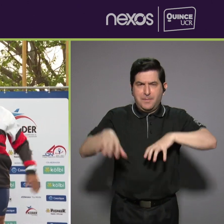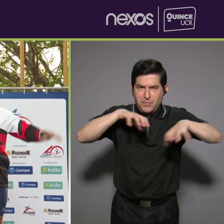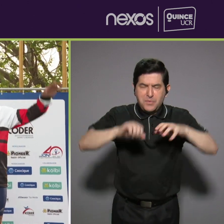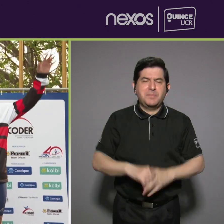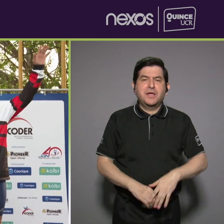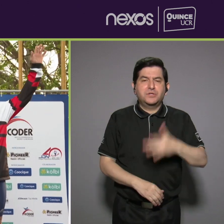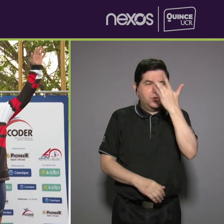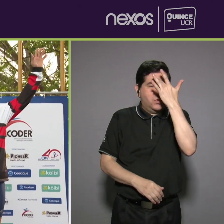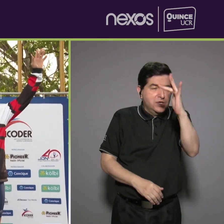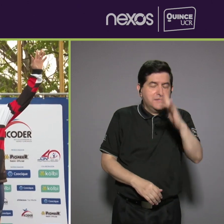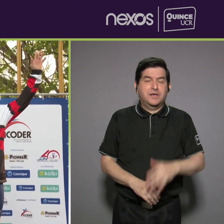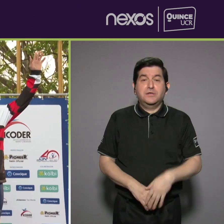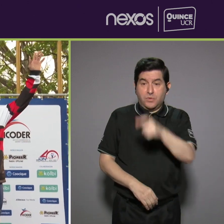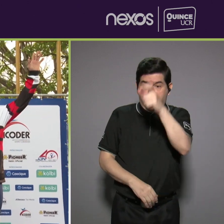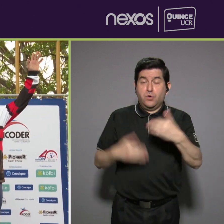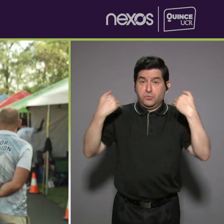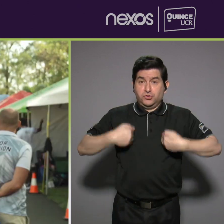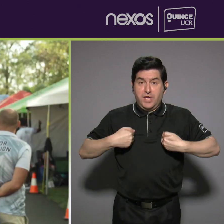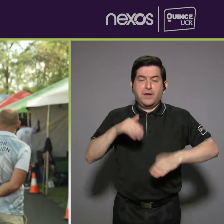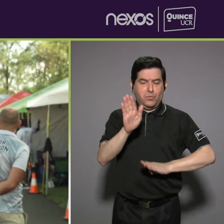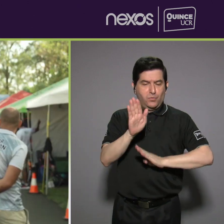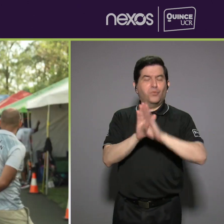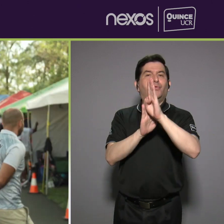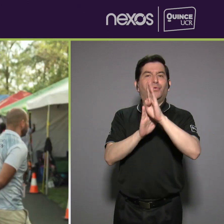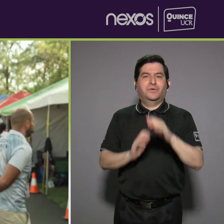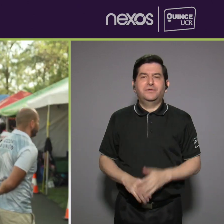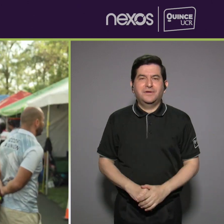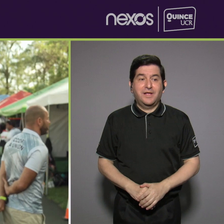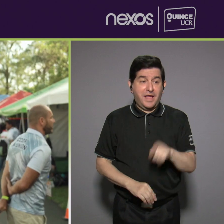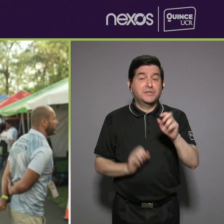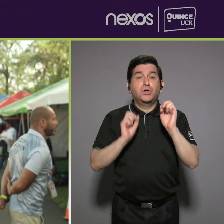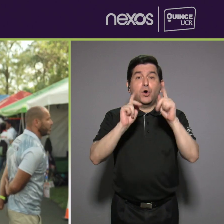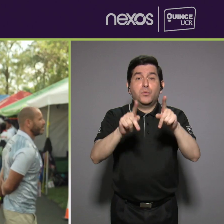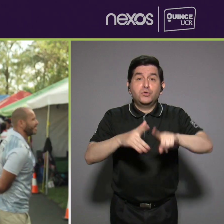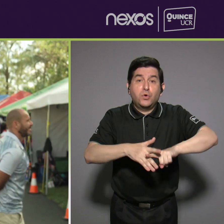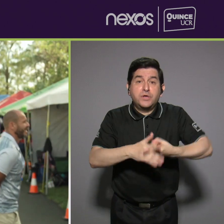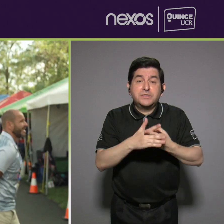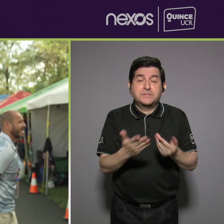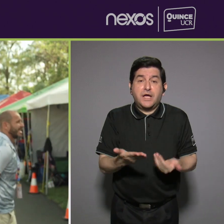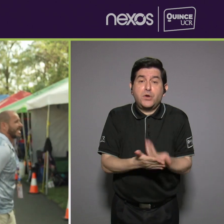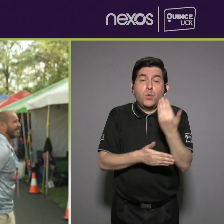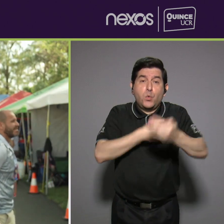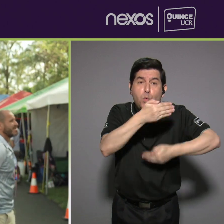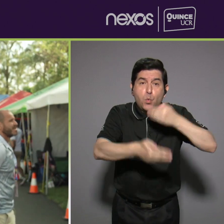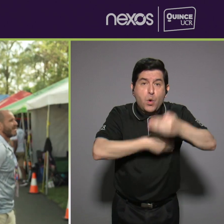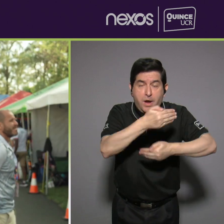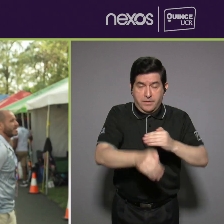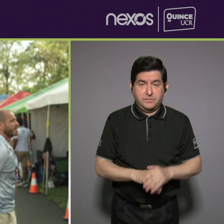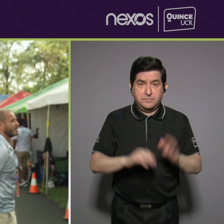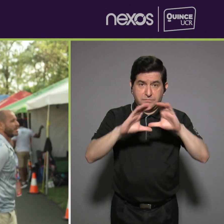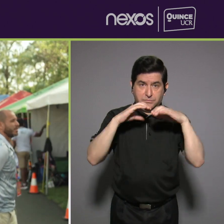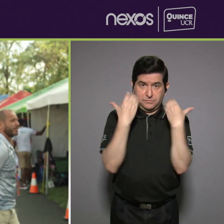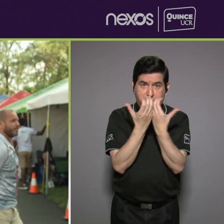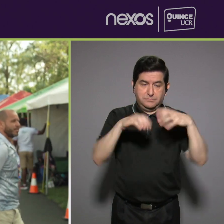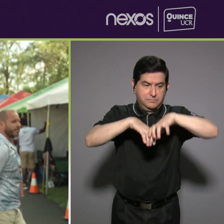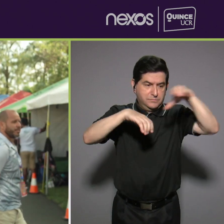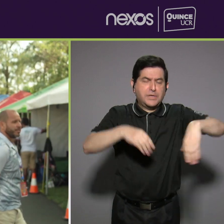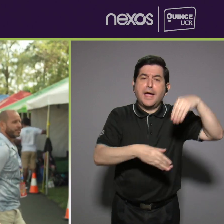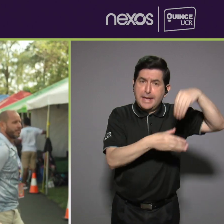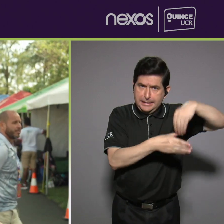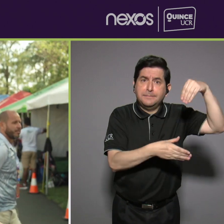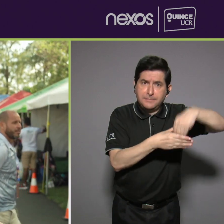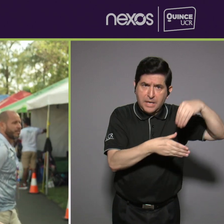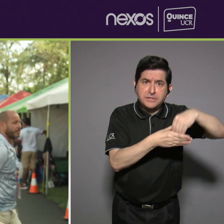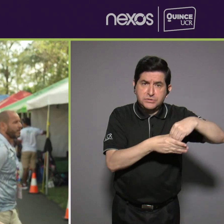como todo ser humano y va a haber mayor desarrollo. Más bien esto da cabida para iniciar nuevos procesos y que más bien los comités cantonales inviertan